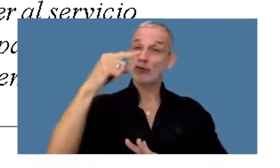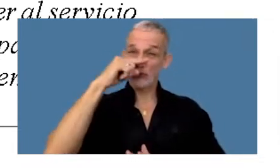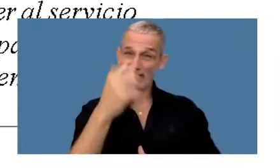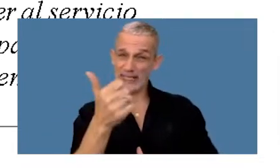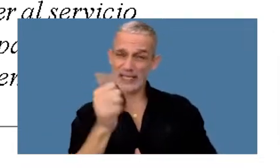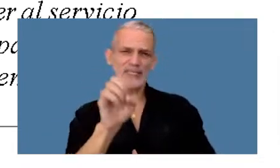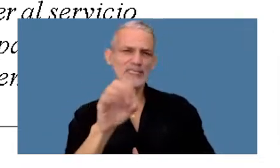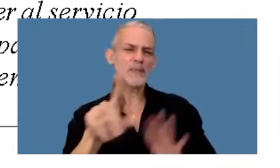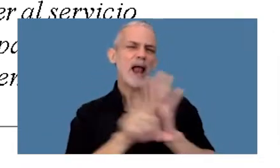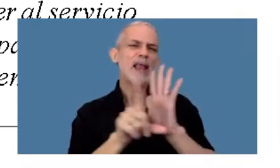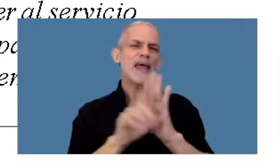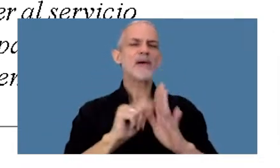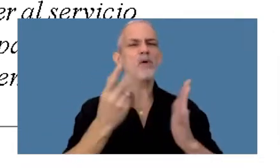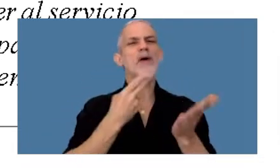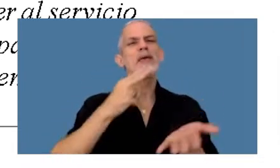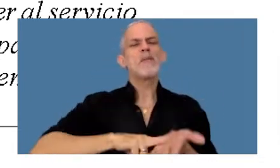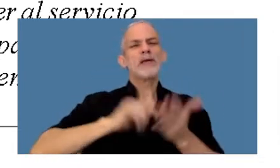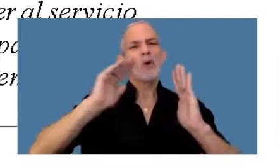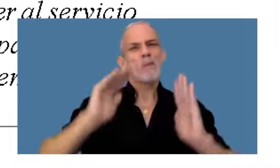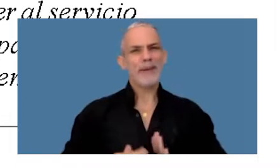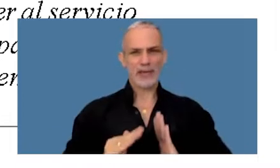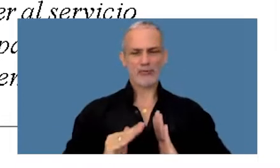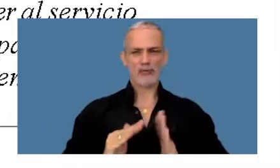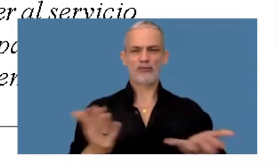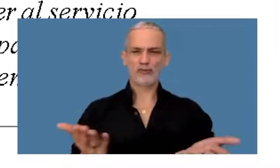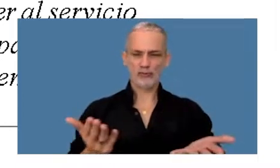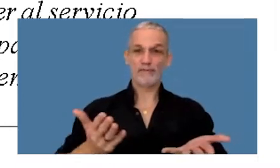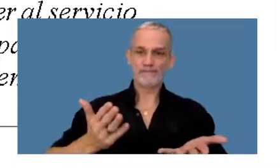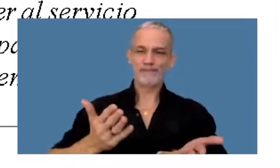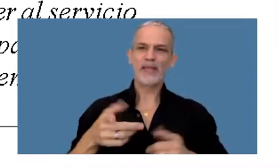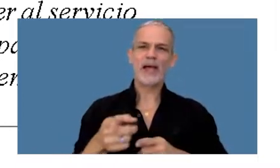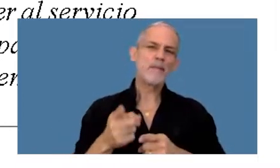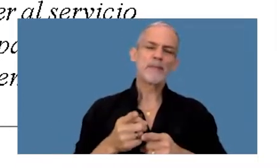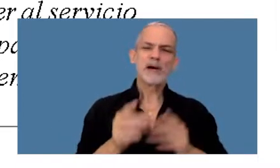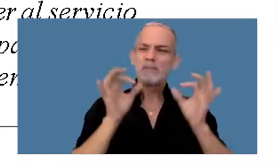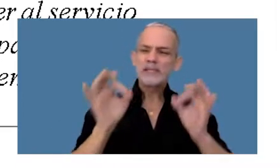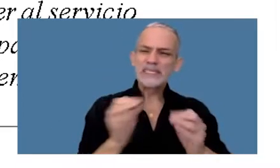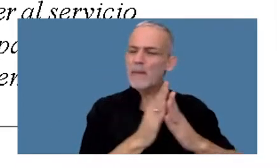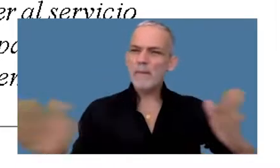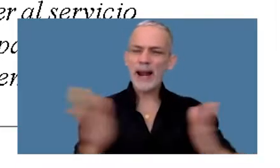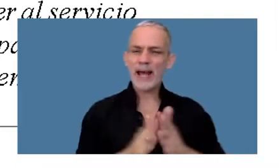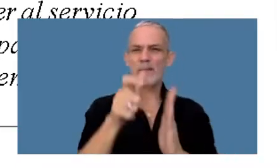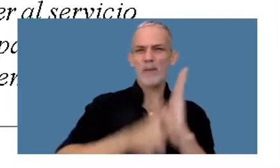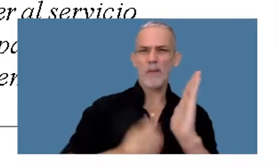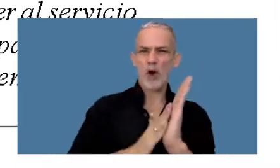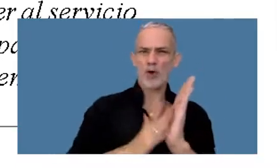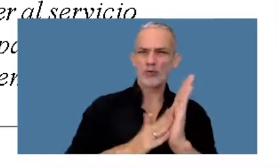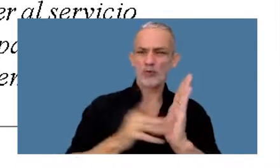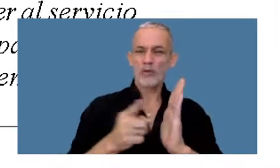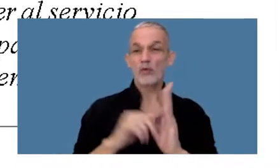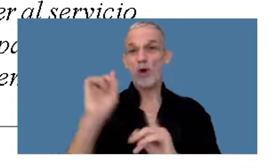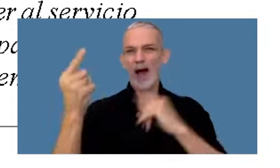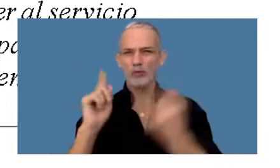denominada ley de alivio fiscal. Esta ley de alivio fiscal alcanza a pequeños contribuyentes y